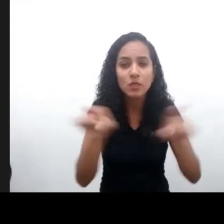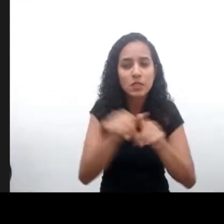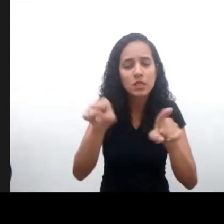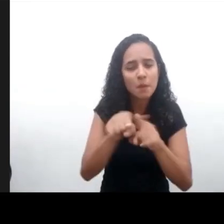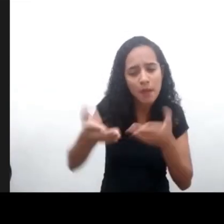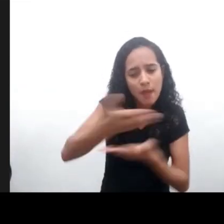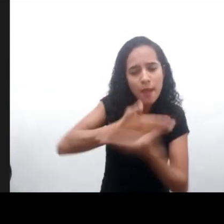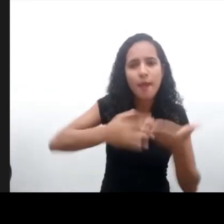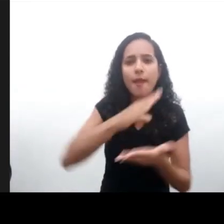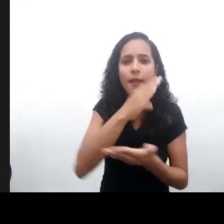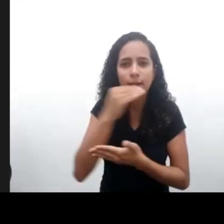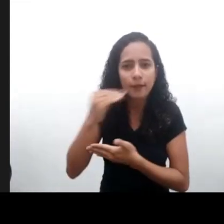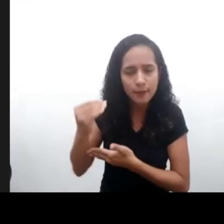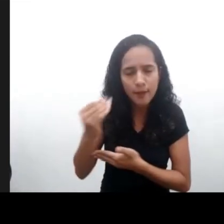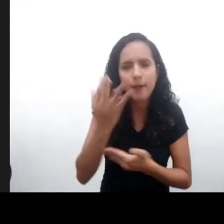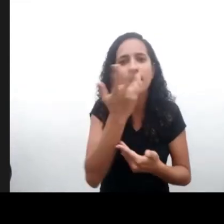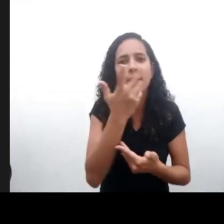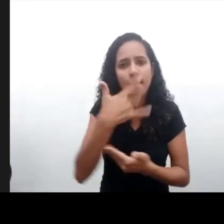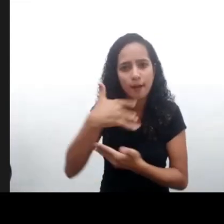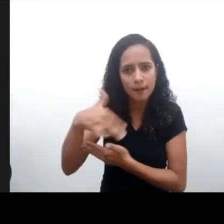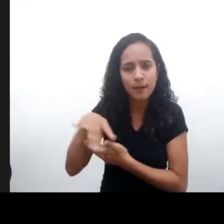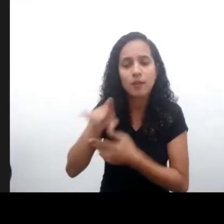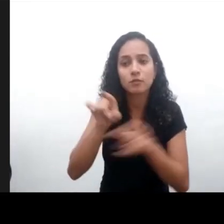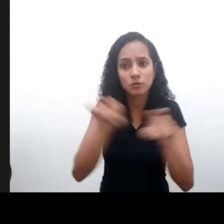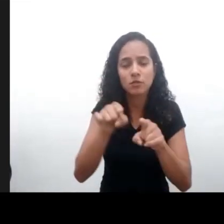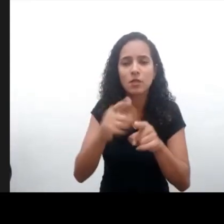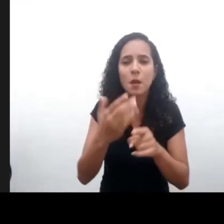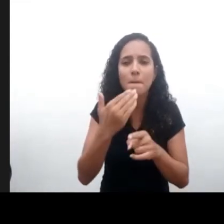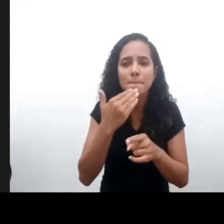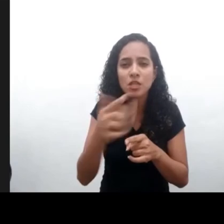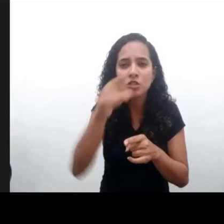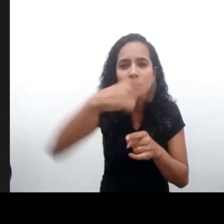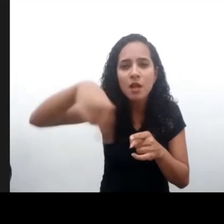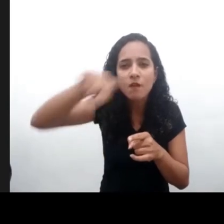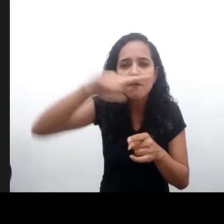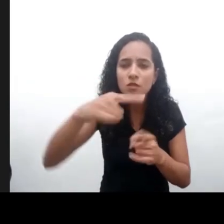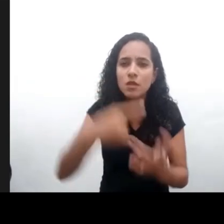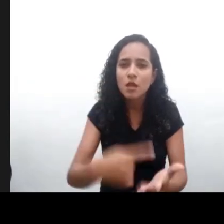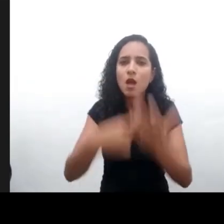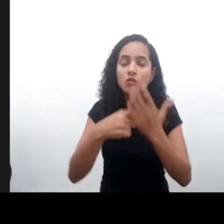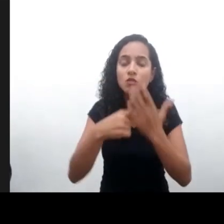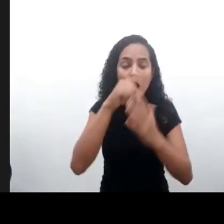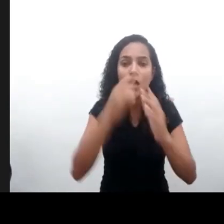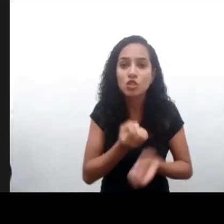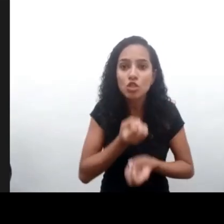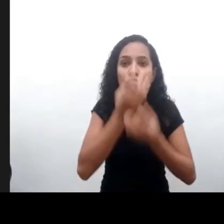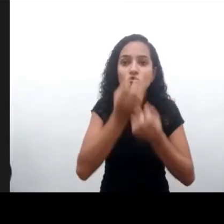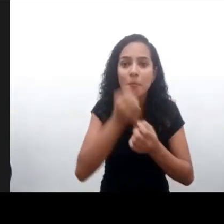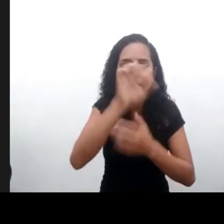les pido ayuda. Traduzcan esta observación general a formatos inclusivos, accesibles,